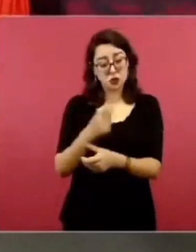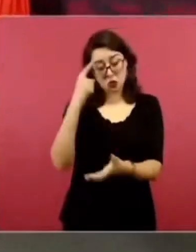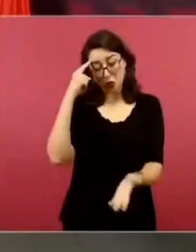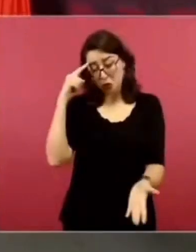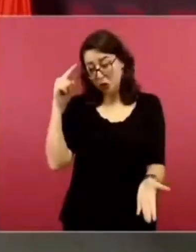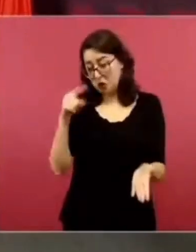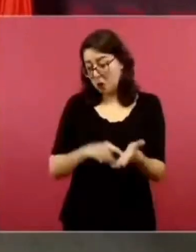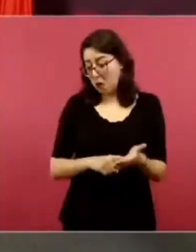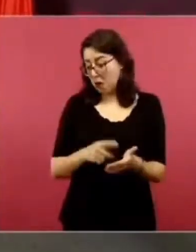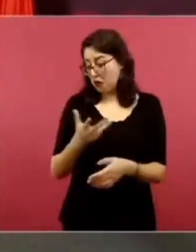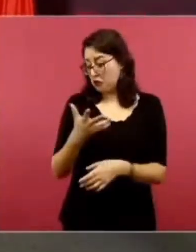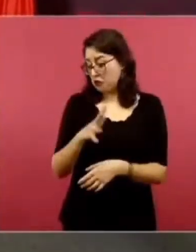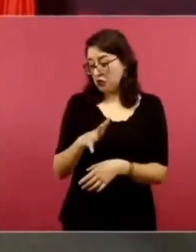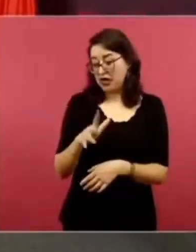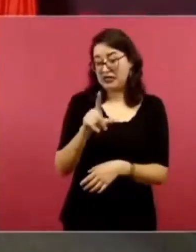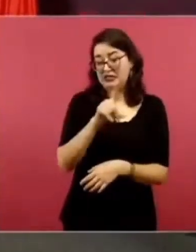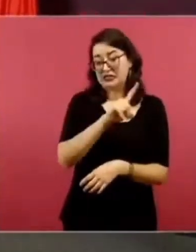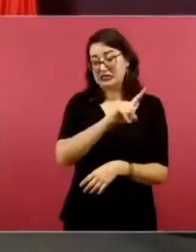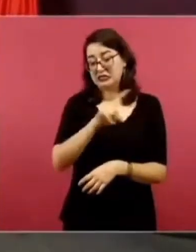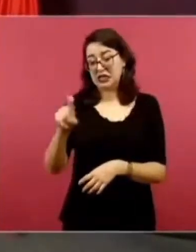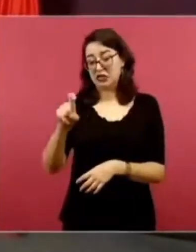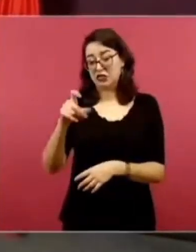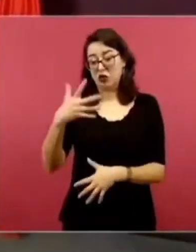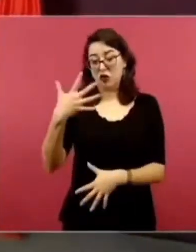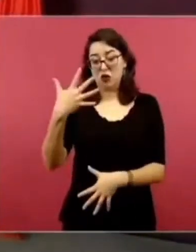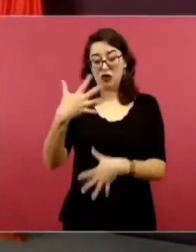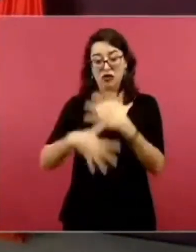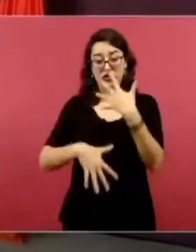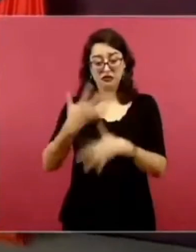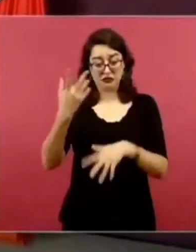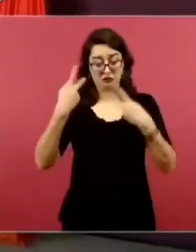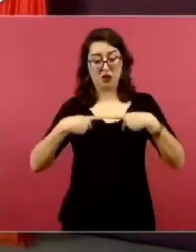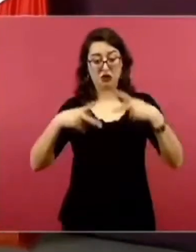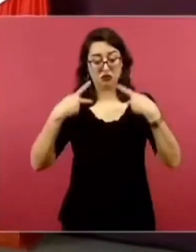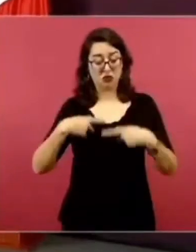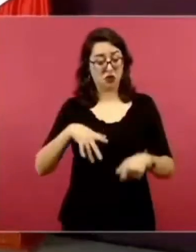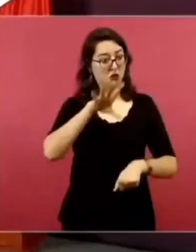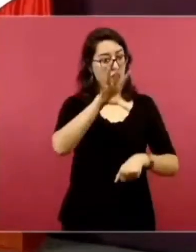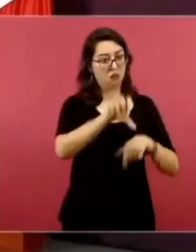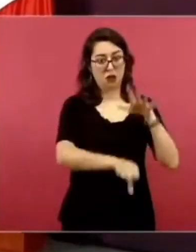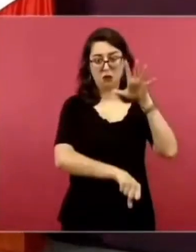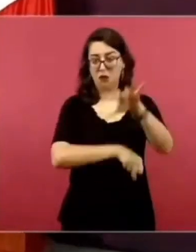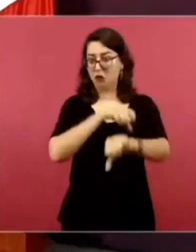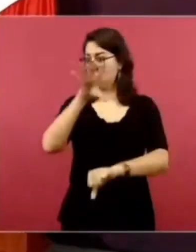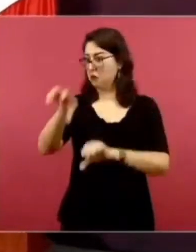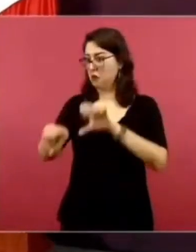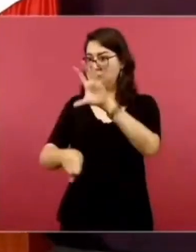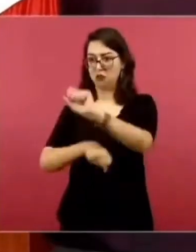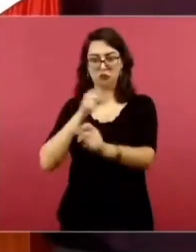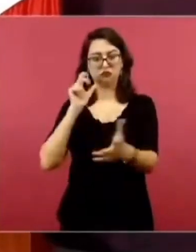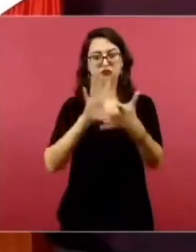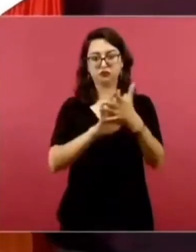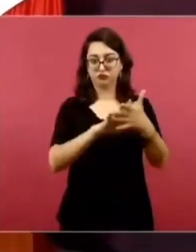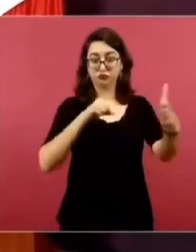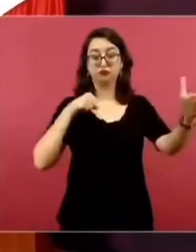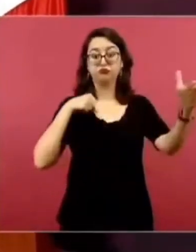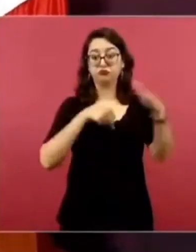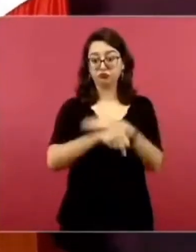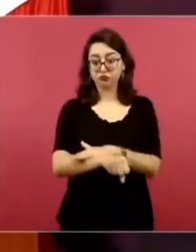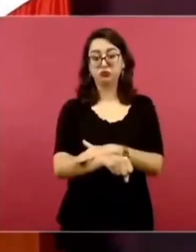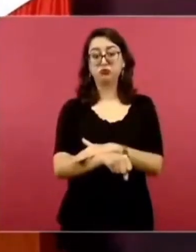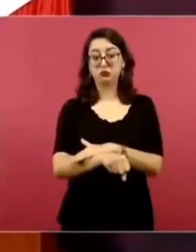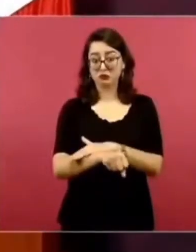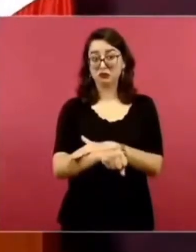detenidos, 115